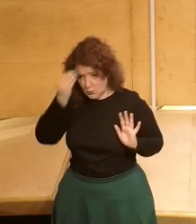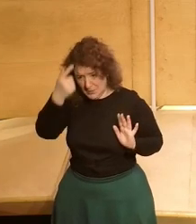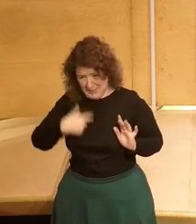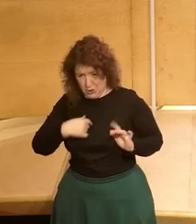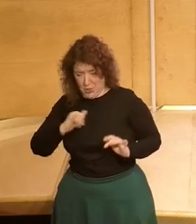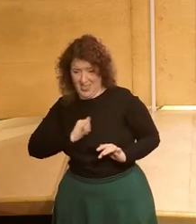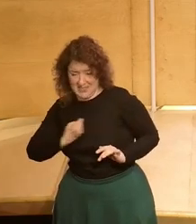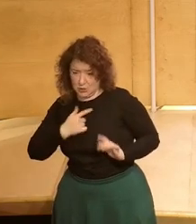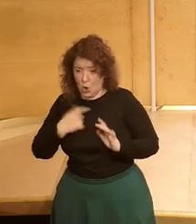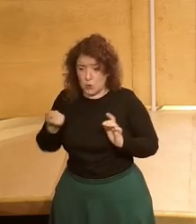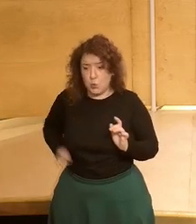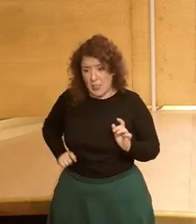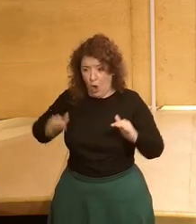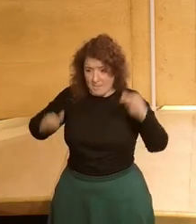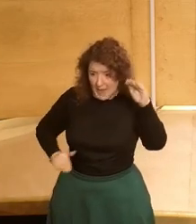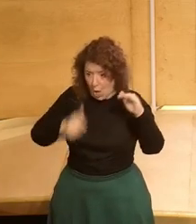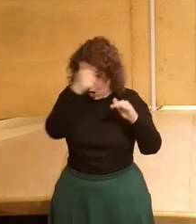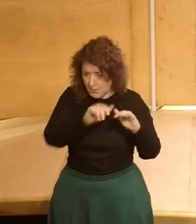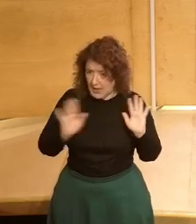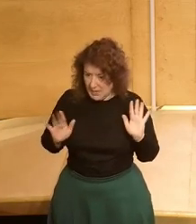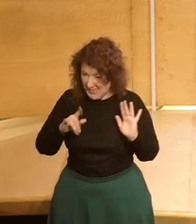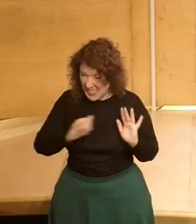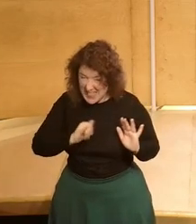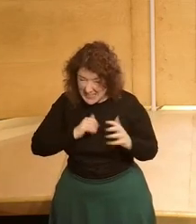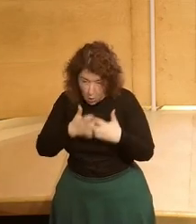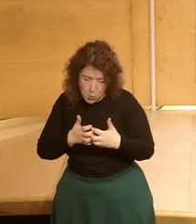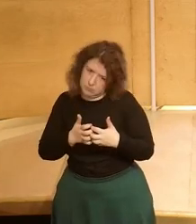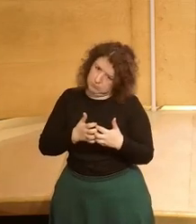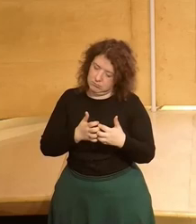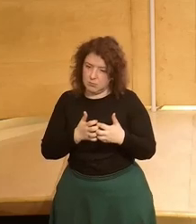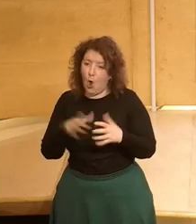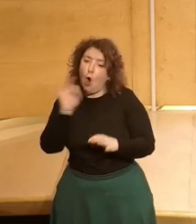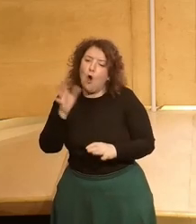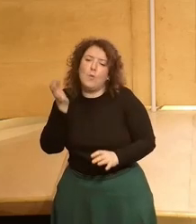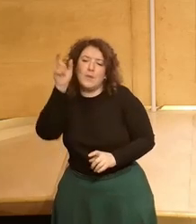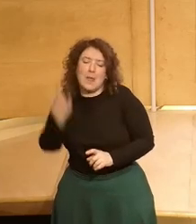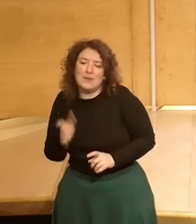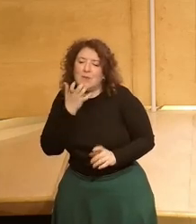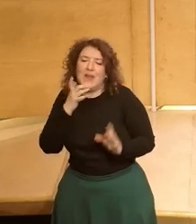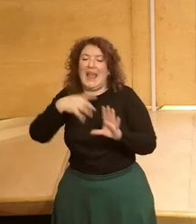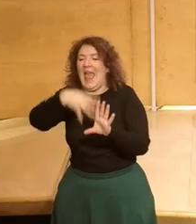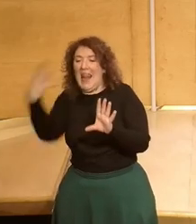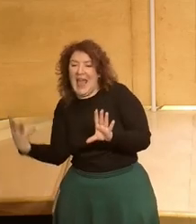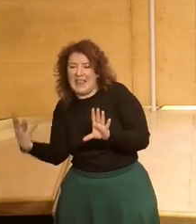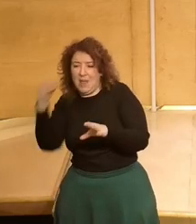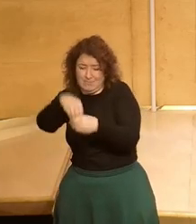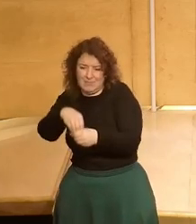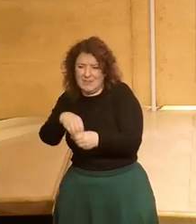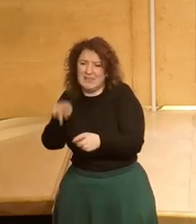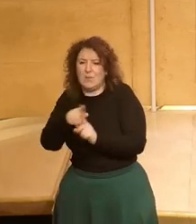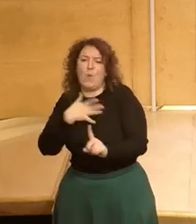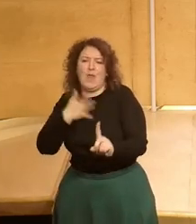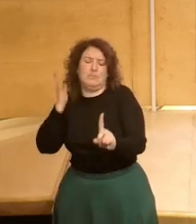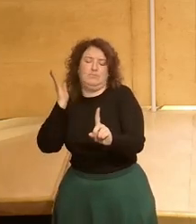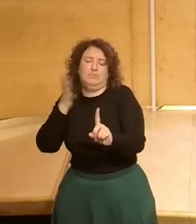lucha identitaria que yo cobre menos que un hombre esto es una lucha identitaria o no o que una persona del colectivo LGTBI pueda sufrir una